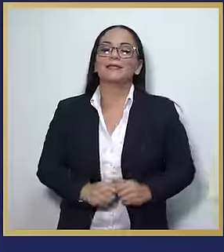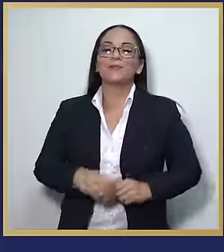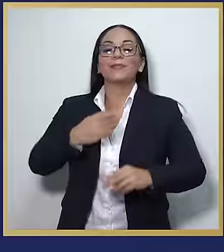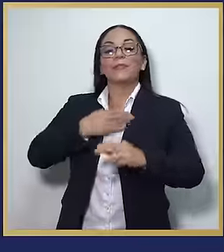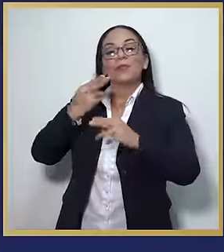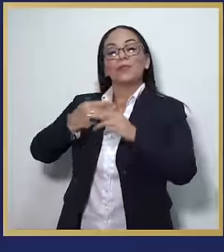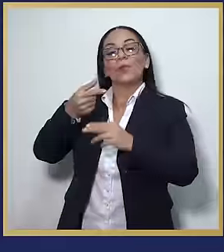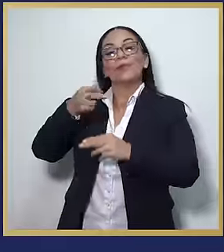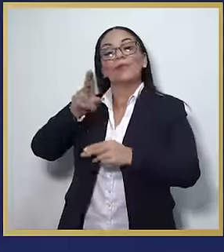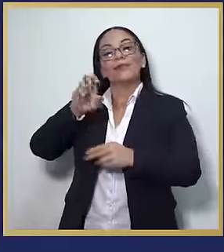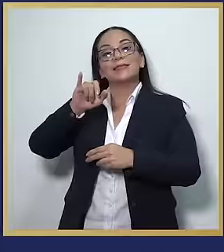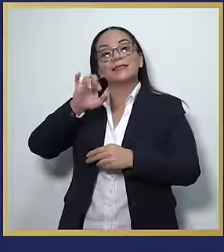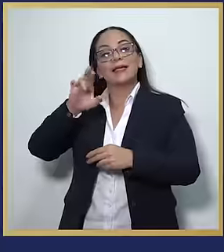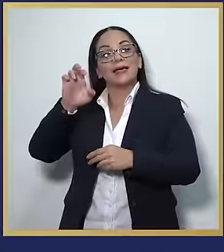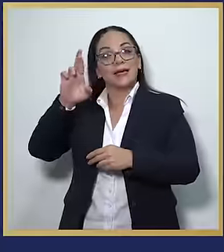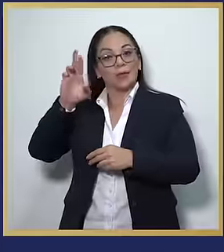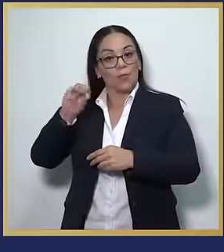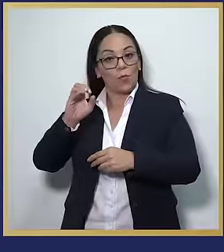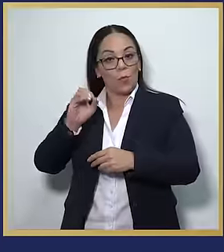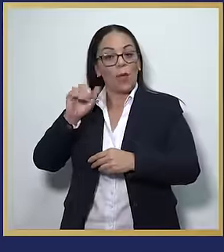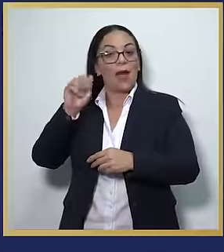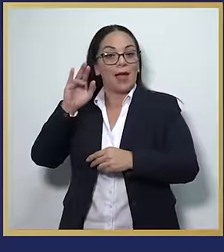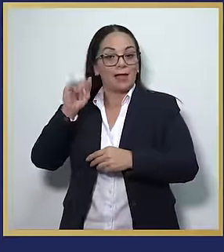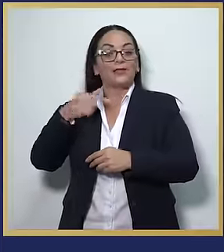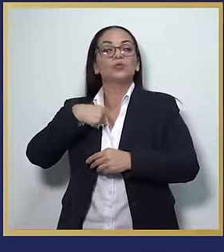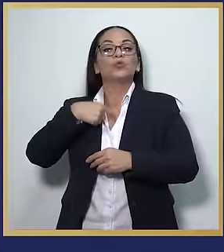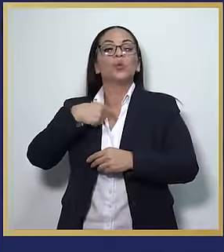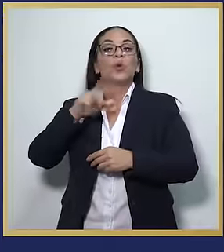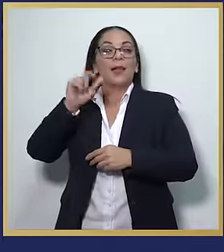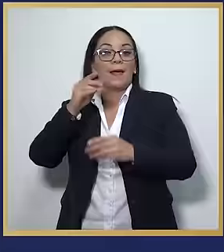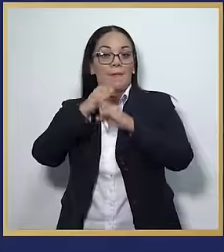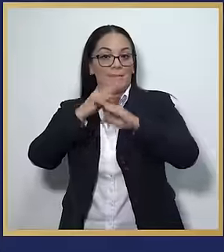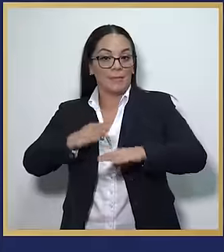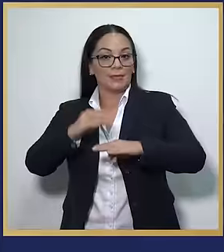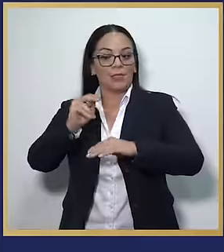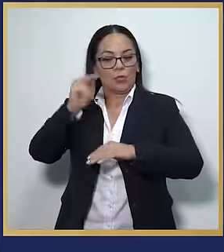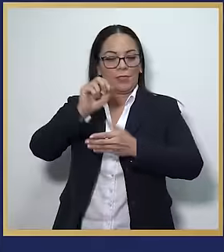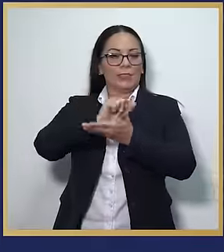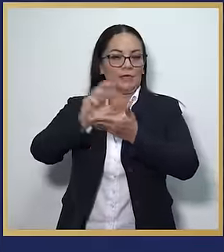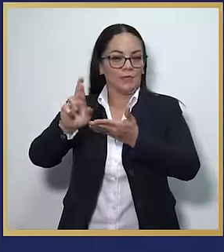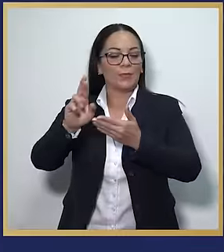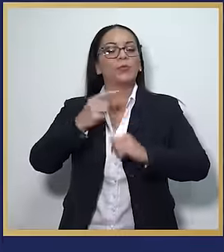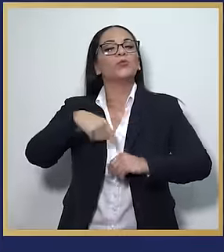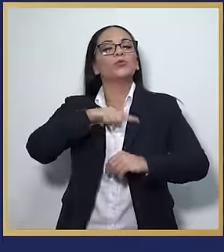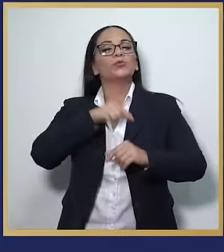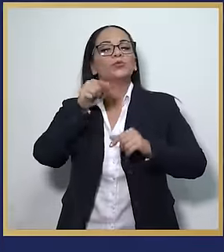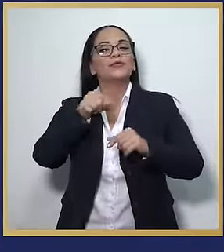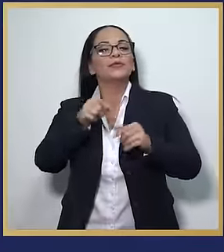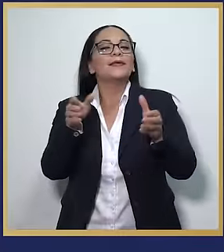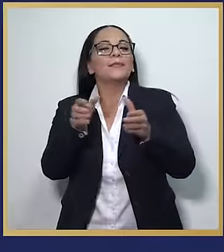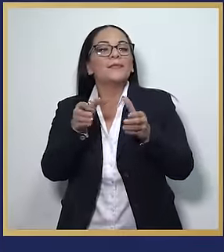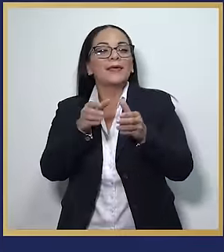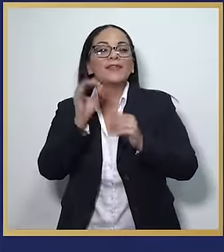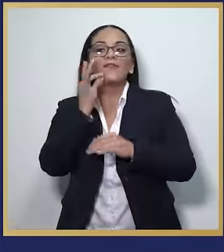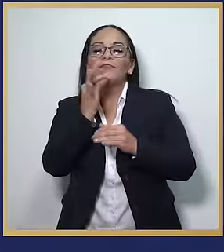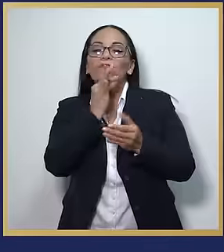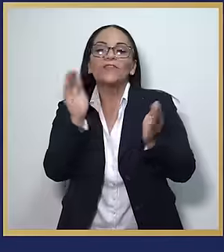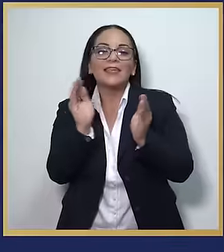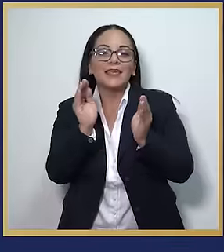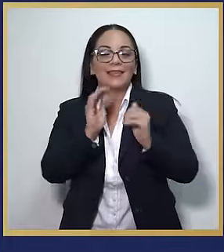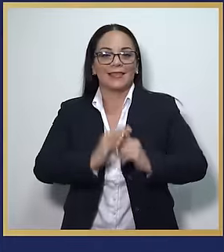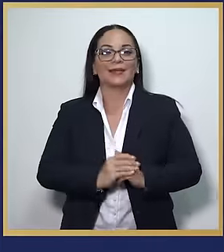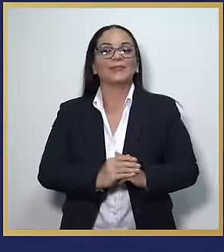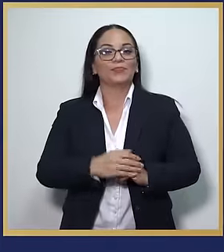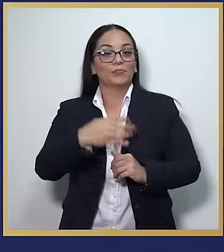Mi nombre es Guillermo Arias, soy aquí vecino de La Paz, de Ciudad del Norte de San Ramón. Estamos aquí en una pequeña finquita que